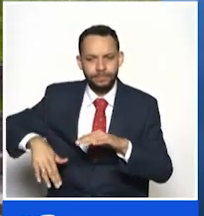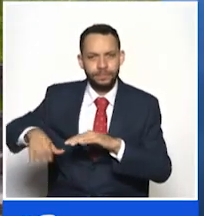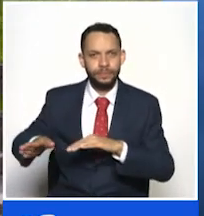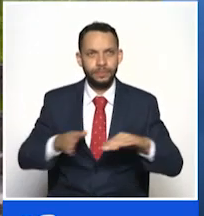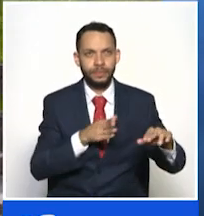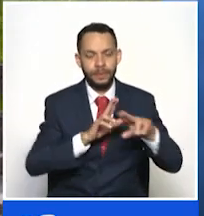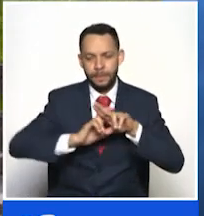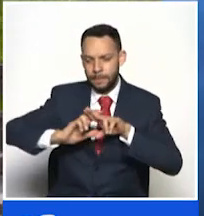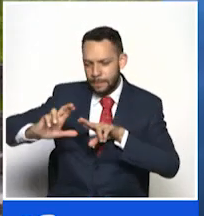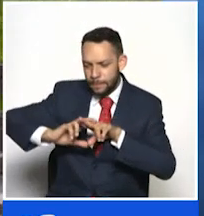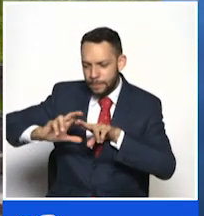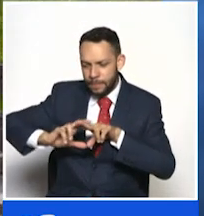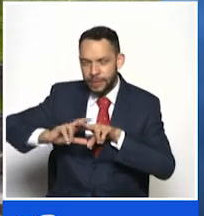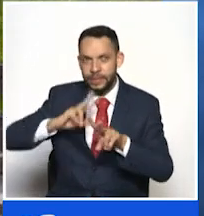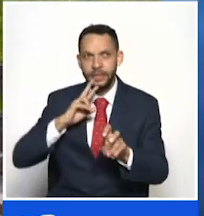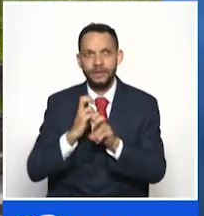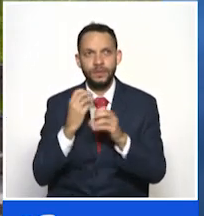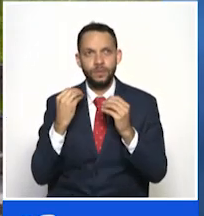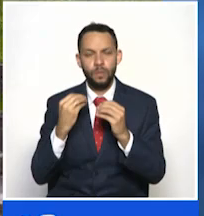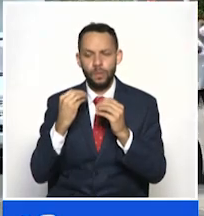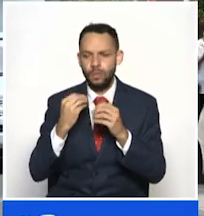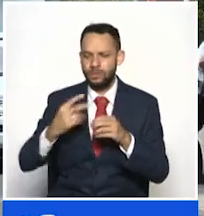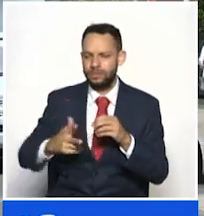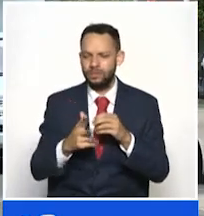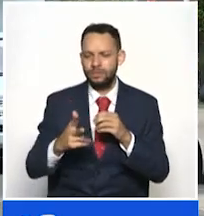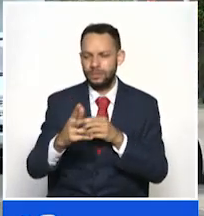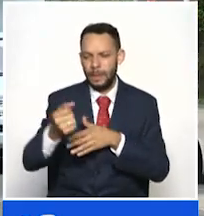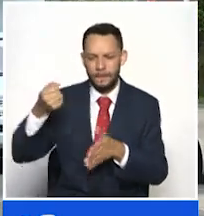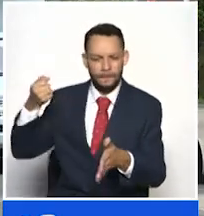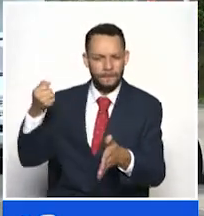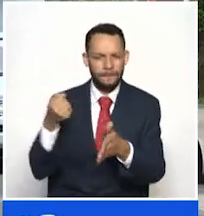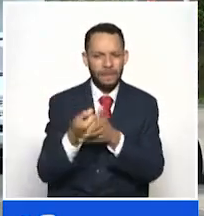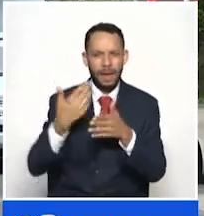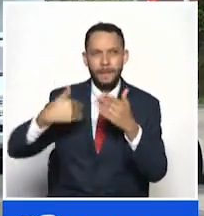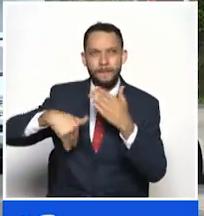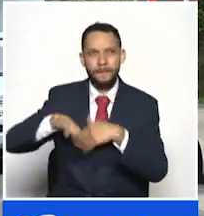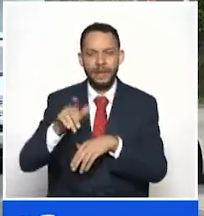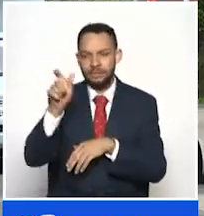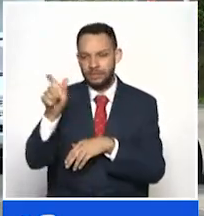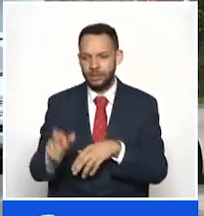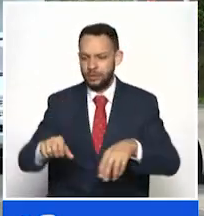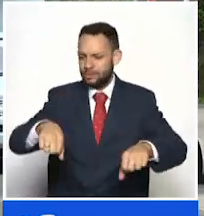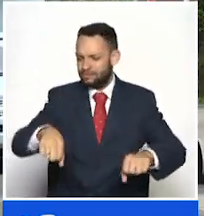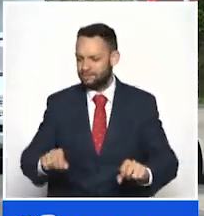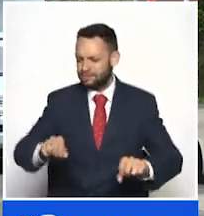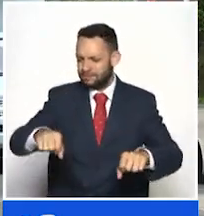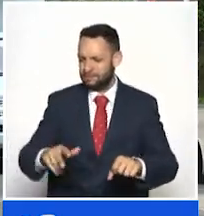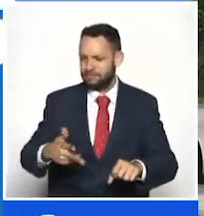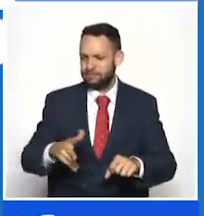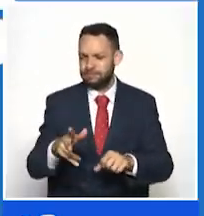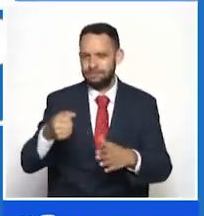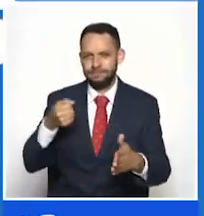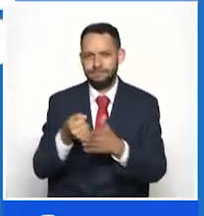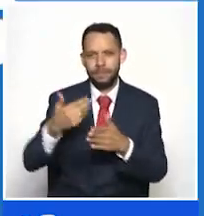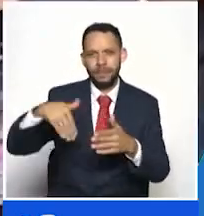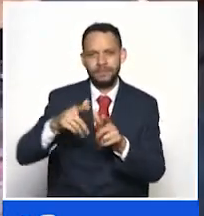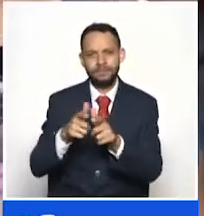Manizales sigue con altas cifras de accidentes de tránsito. Los motociclistas son los principales actores en esta situación.